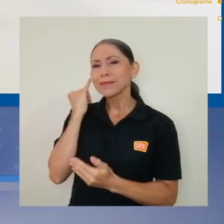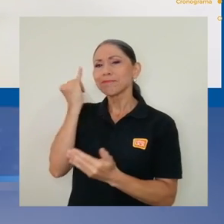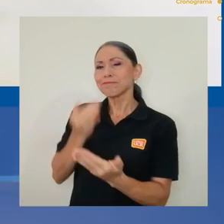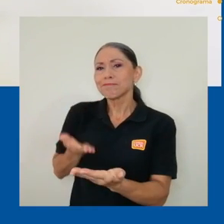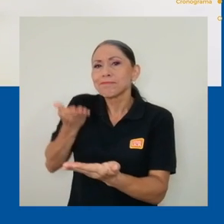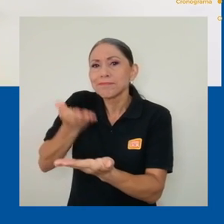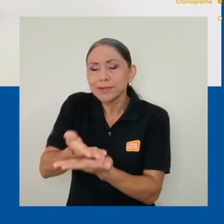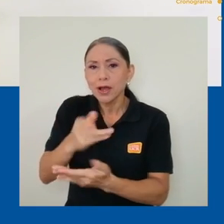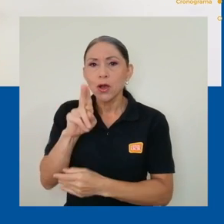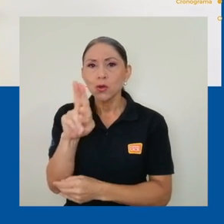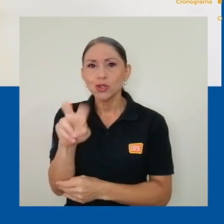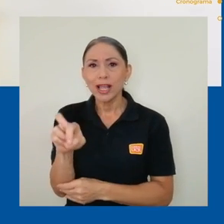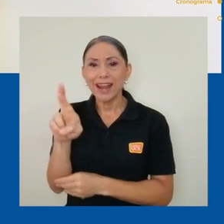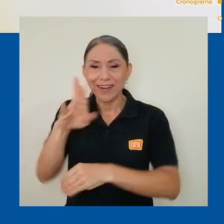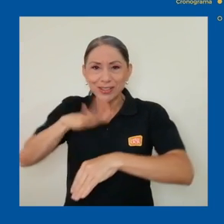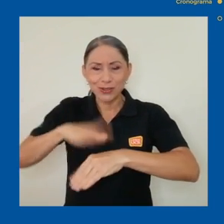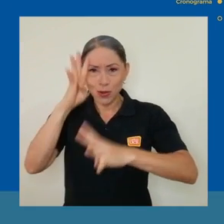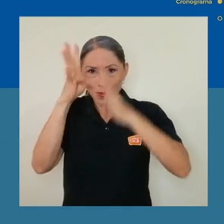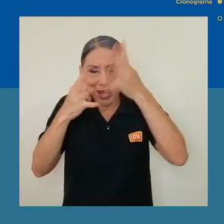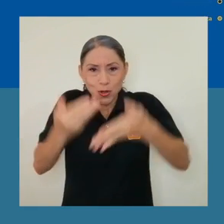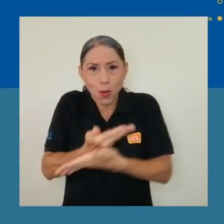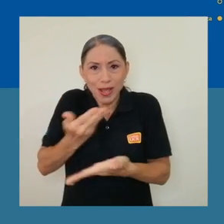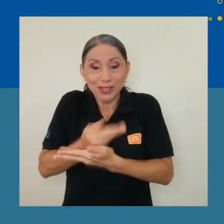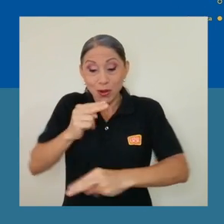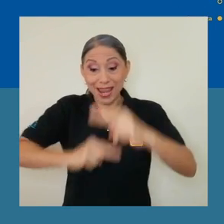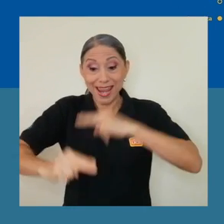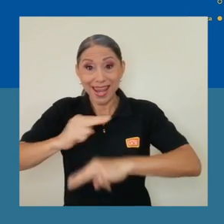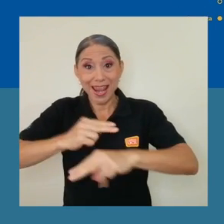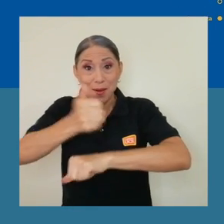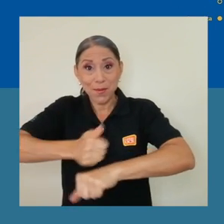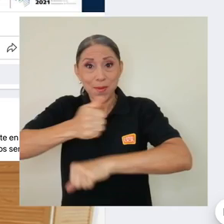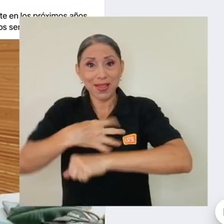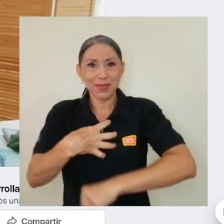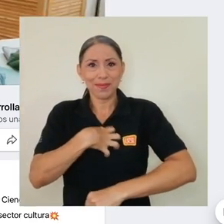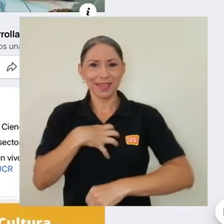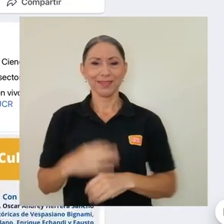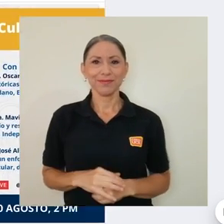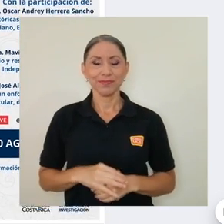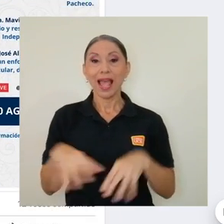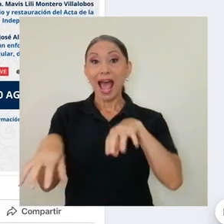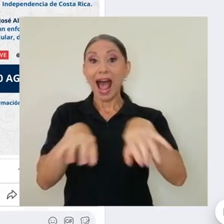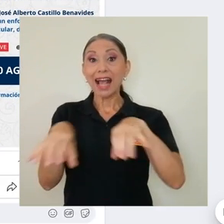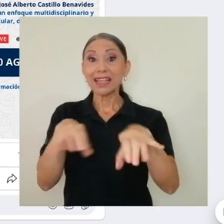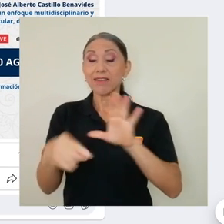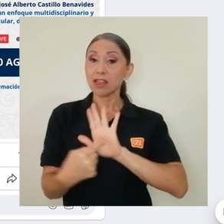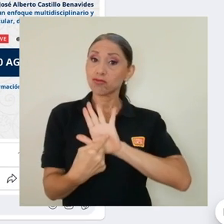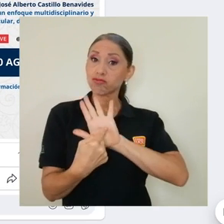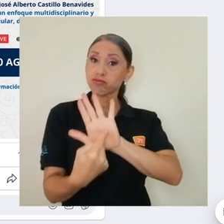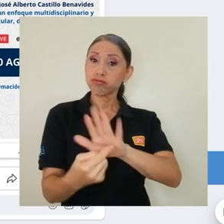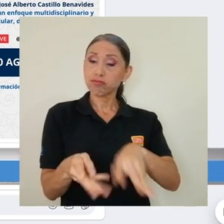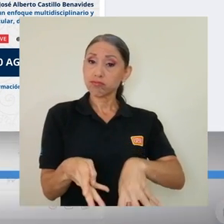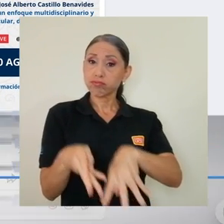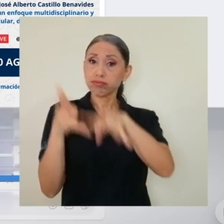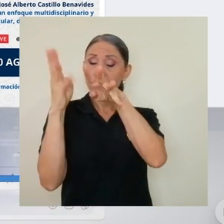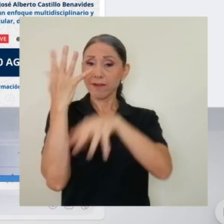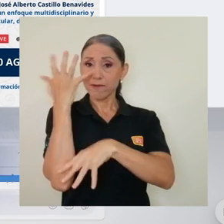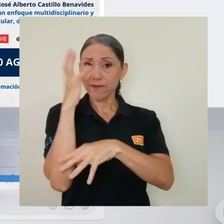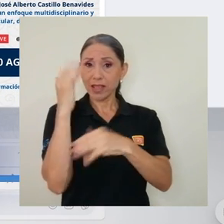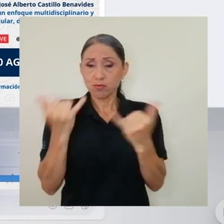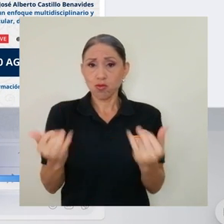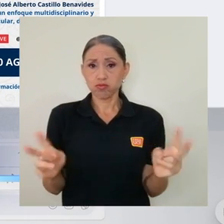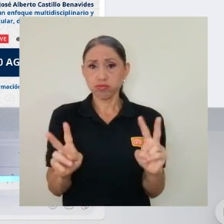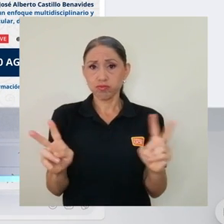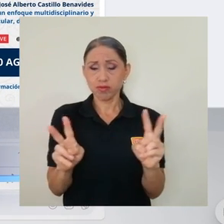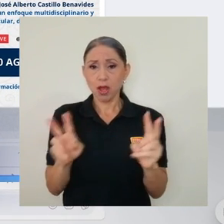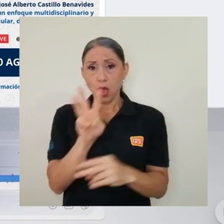iniciativas de la ucr sobre innovación y emprendimiento las actividades se transmitirán por medio de la página de